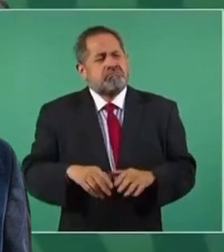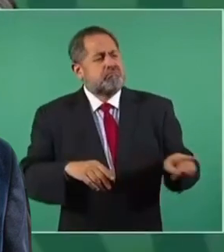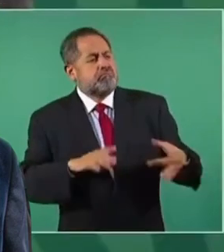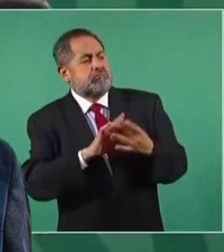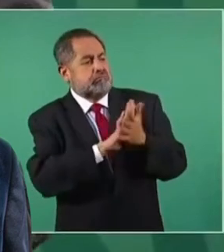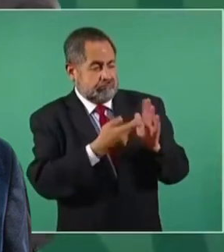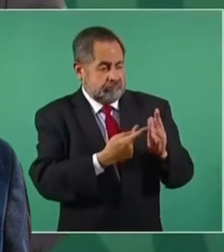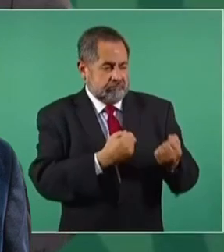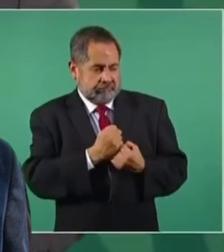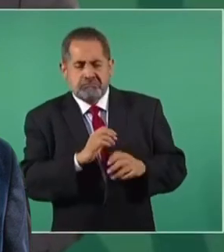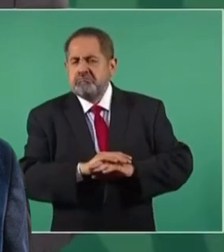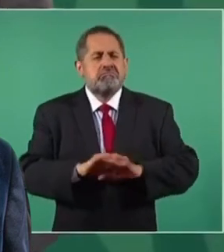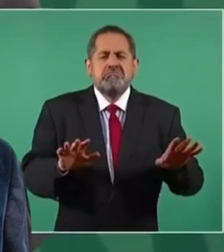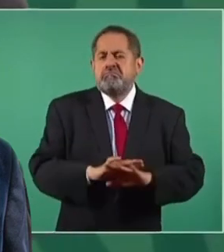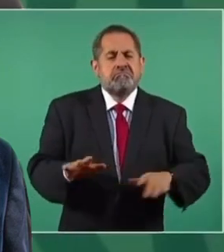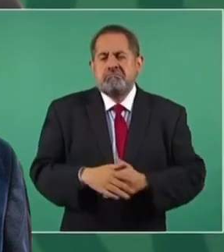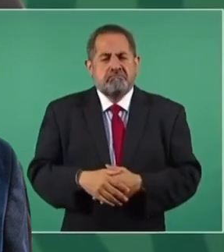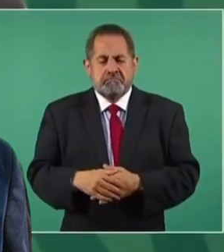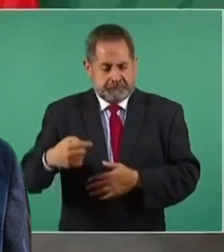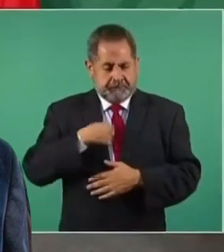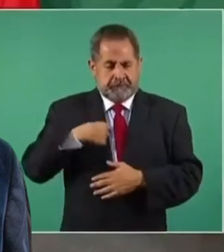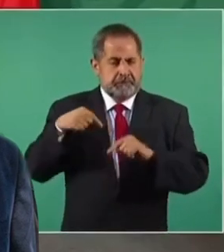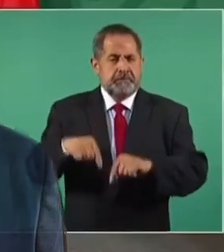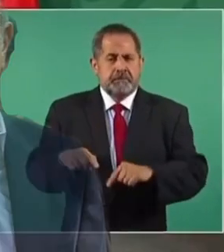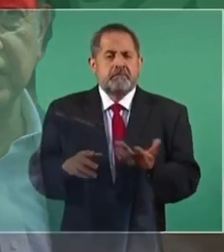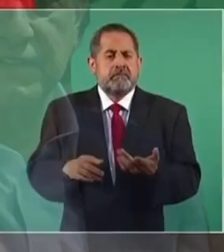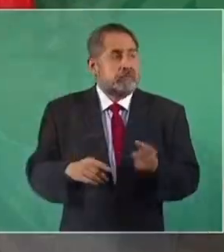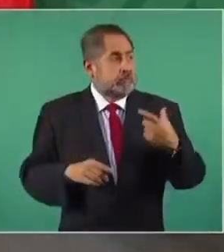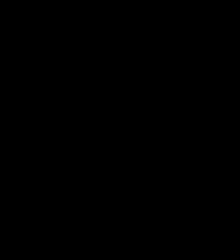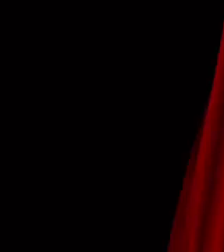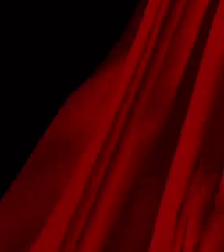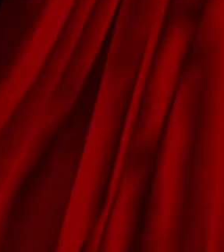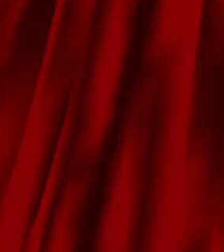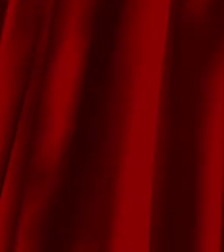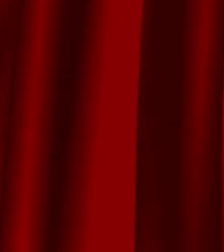Yo no estoy aquí por los potentados.